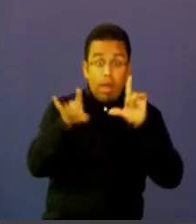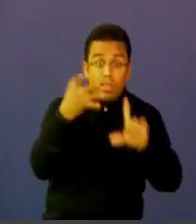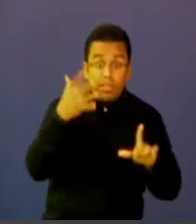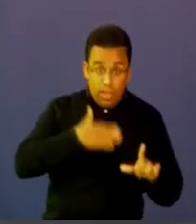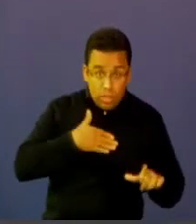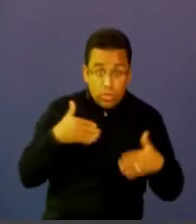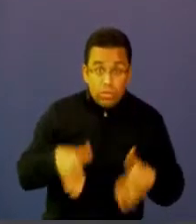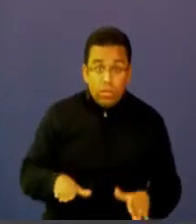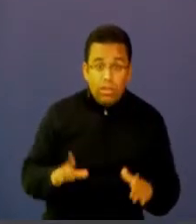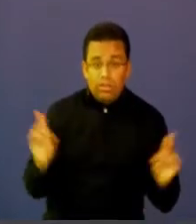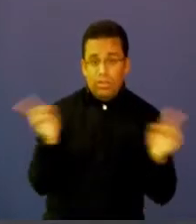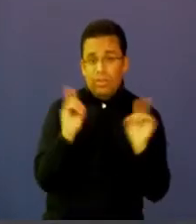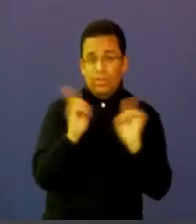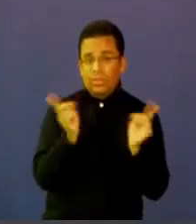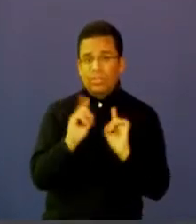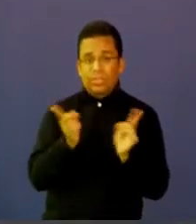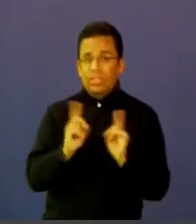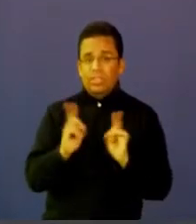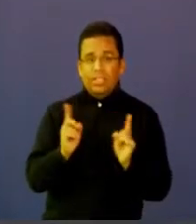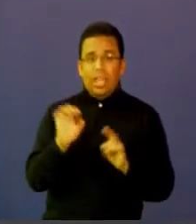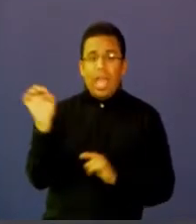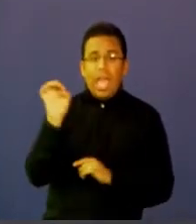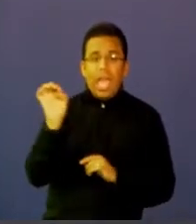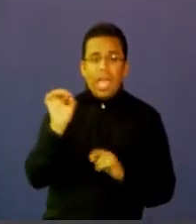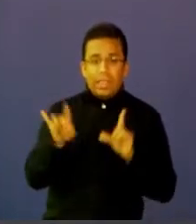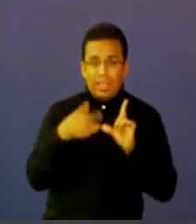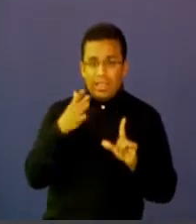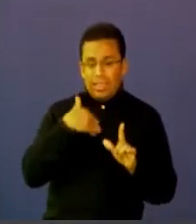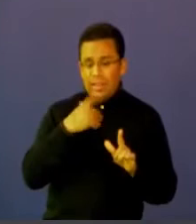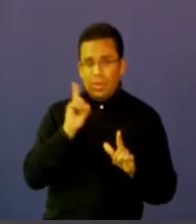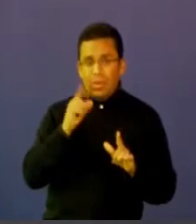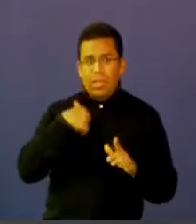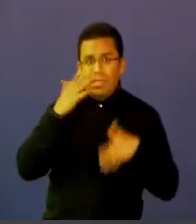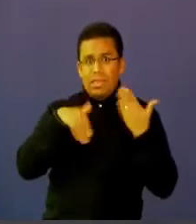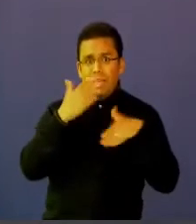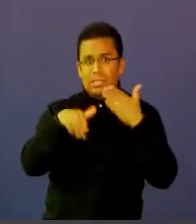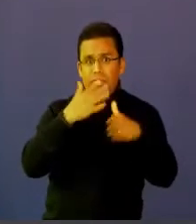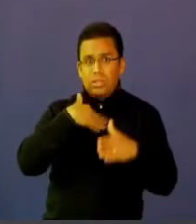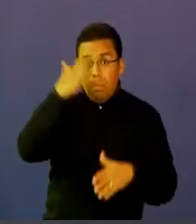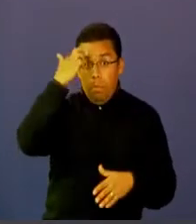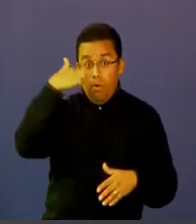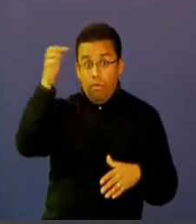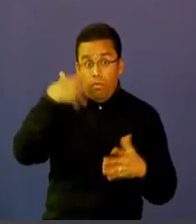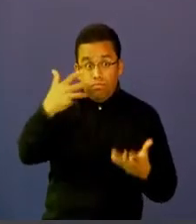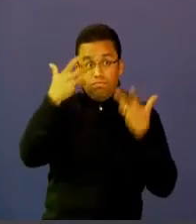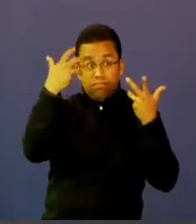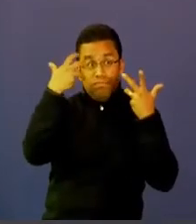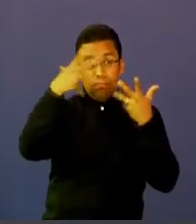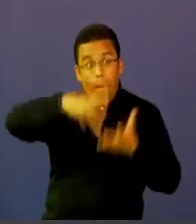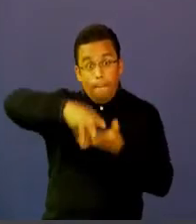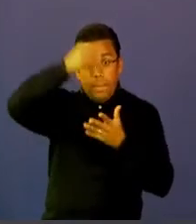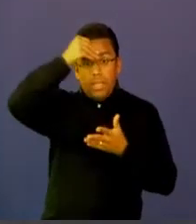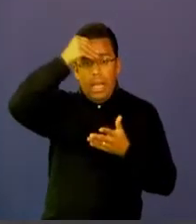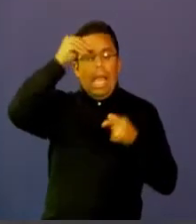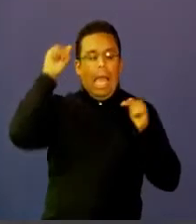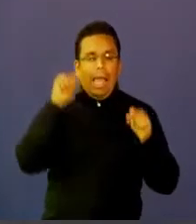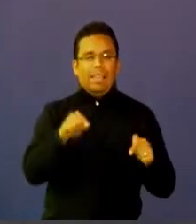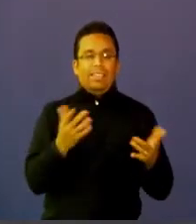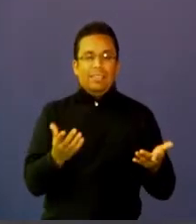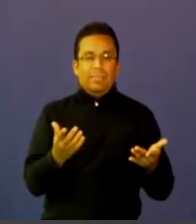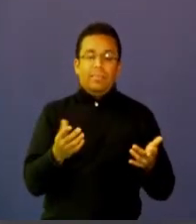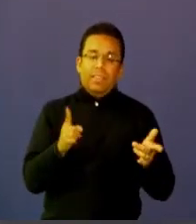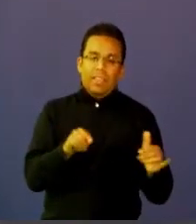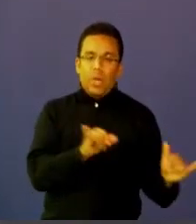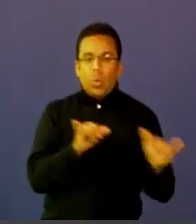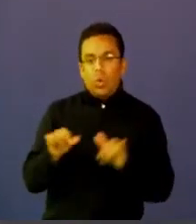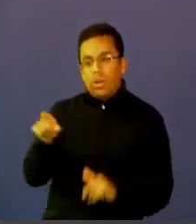para nosotros es un proceso de aprendizaje a través de nuestro desarrollo profesional para los docentes ha sido parte